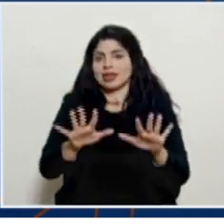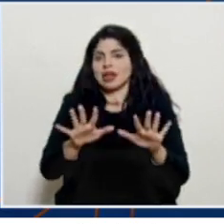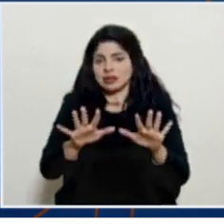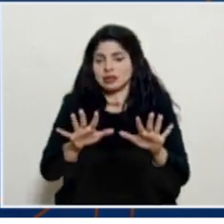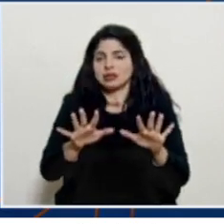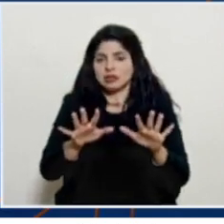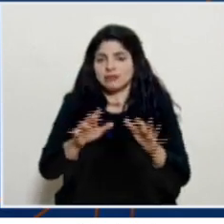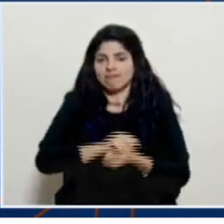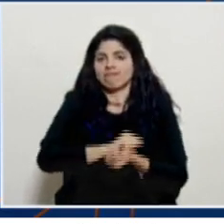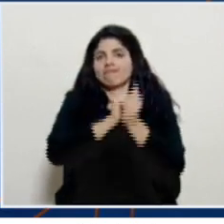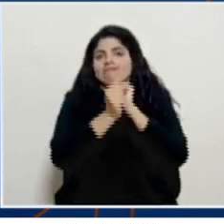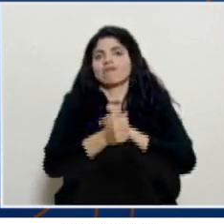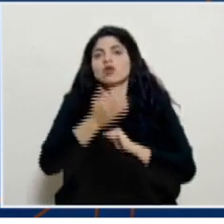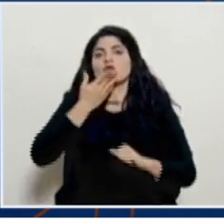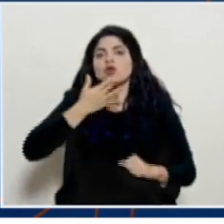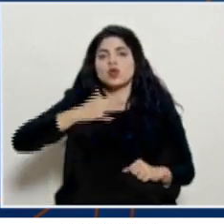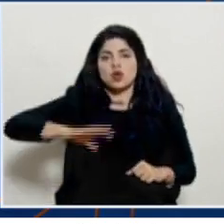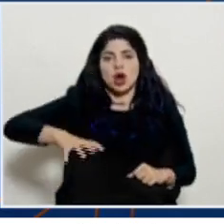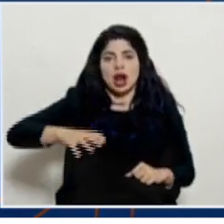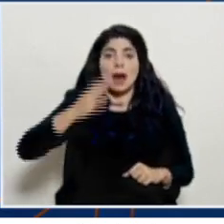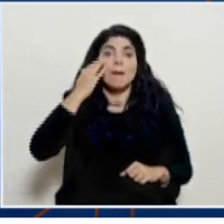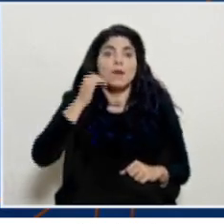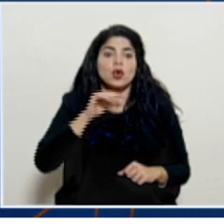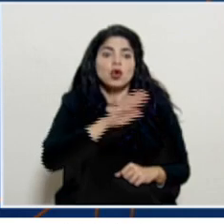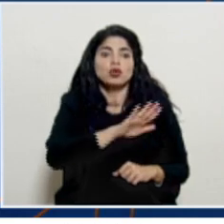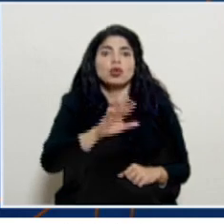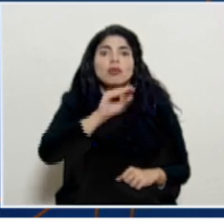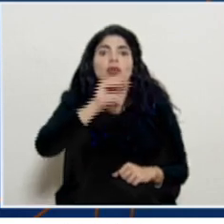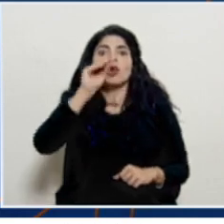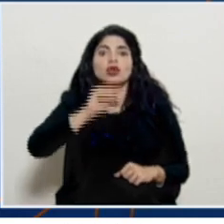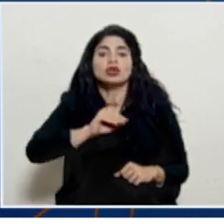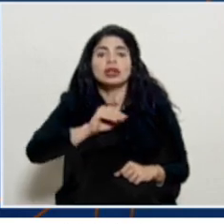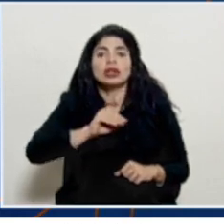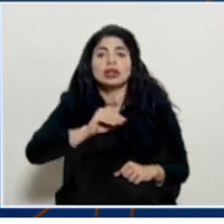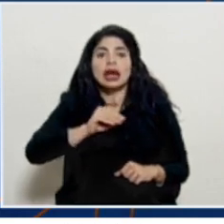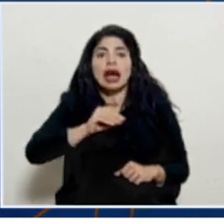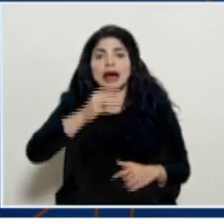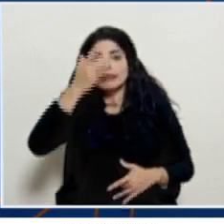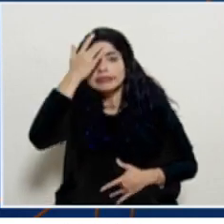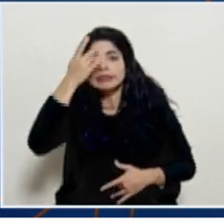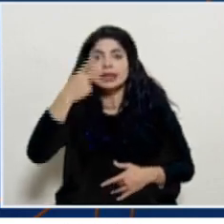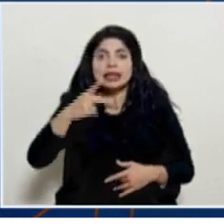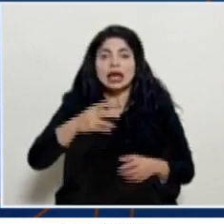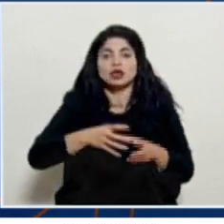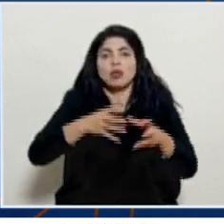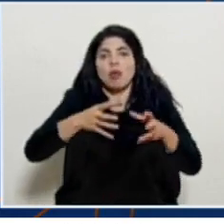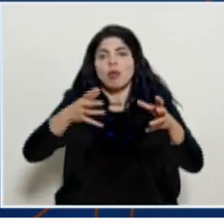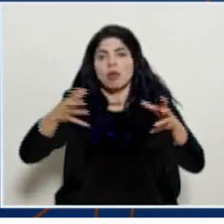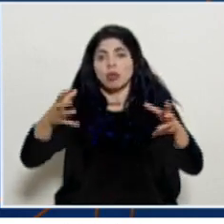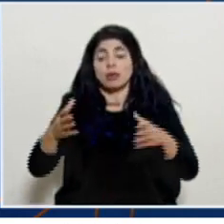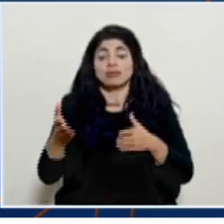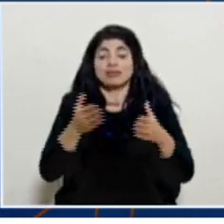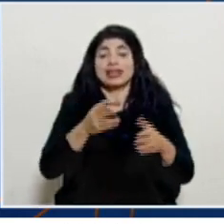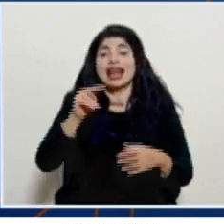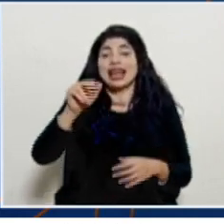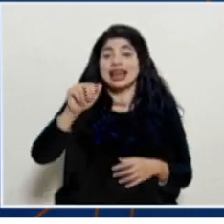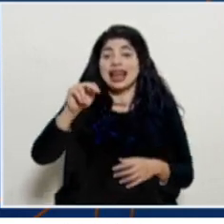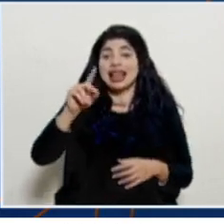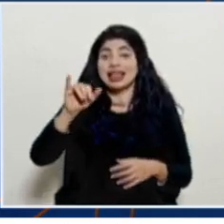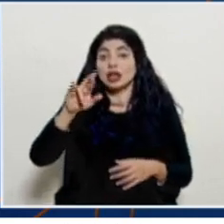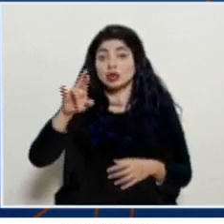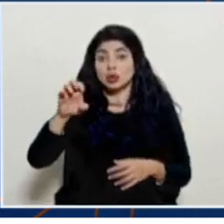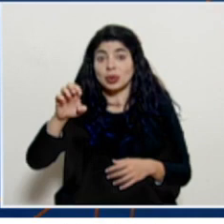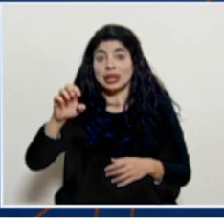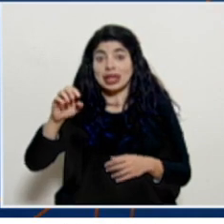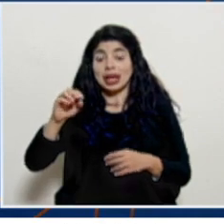pasan a la condición de alerta naranja dado que ha aumentado su índice de riesgo cantonal en el caso de Nandayure tenemos una elevación de ese